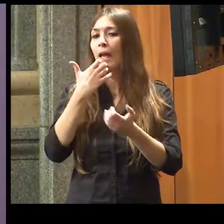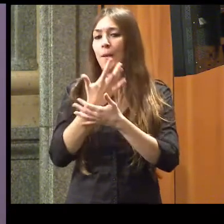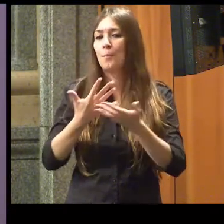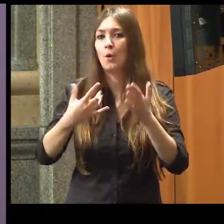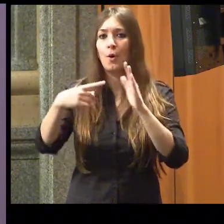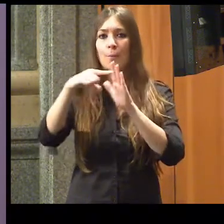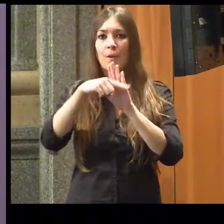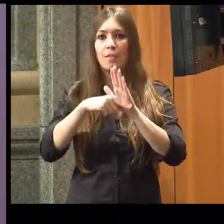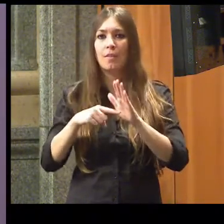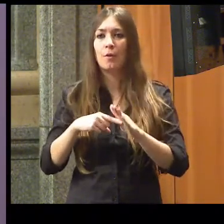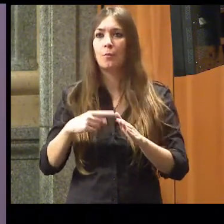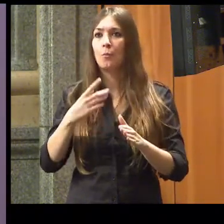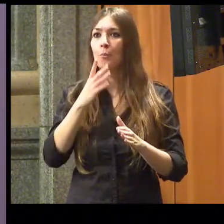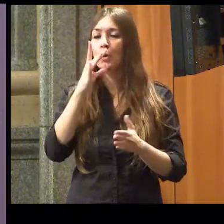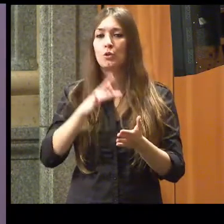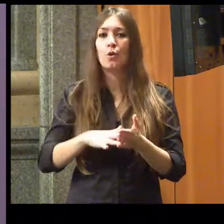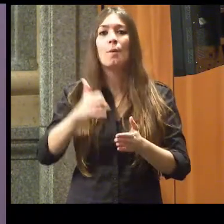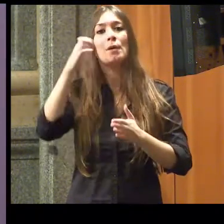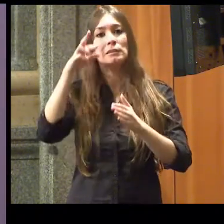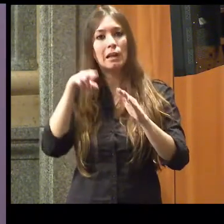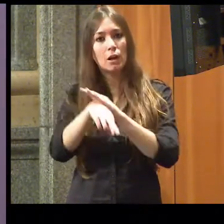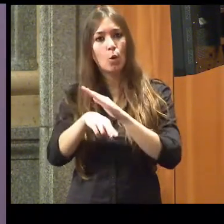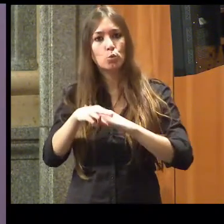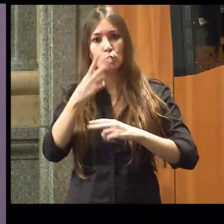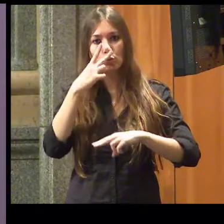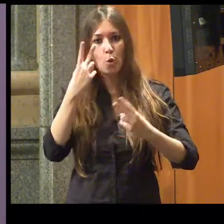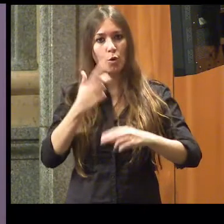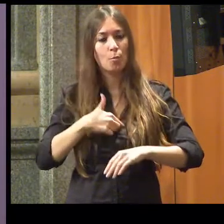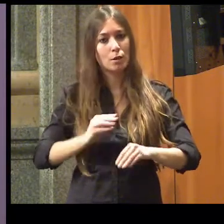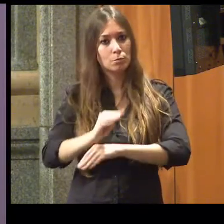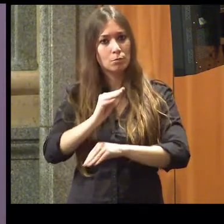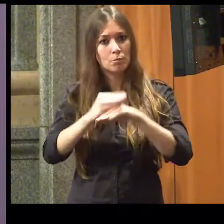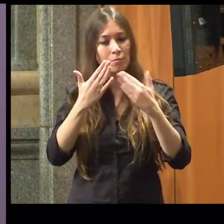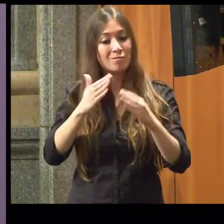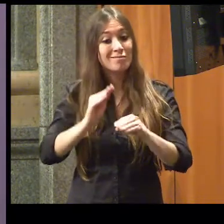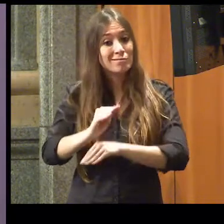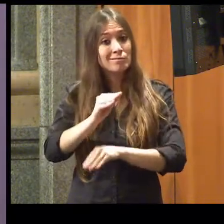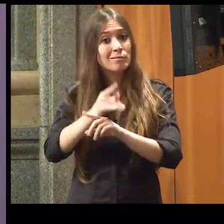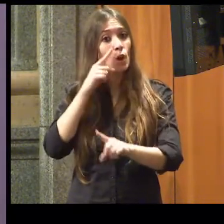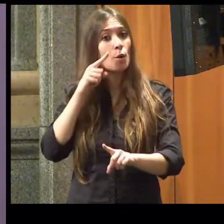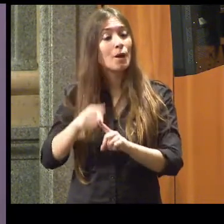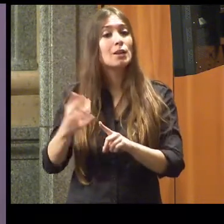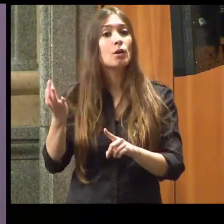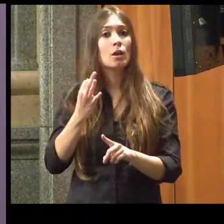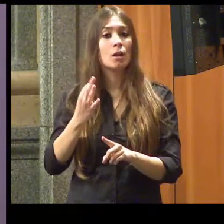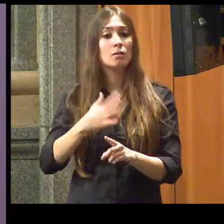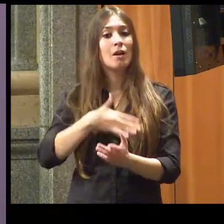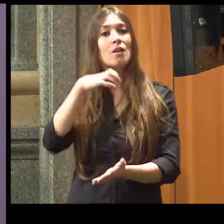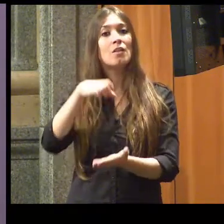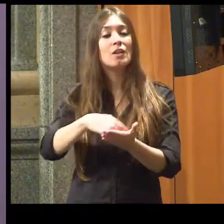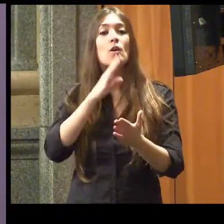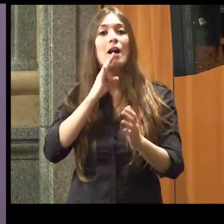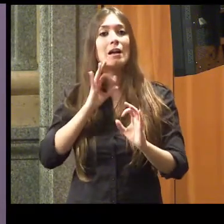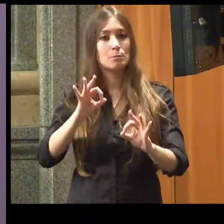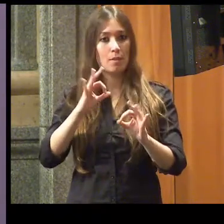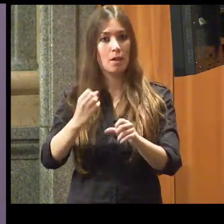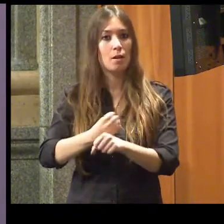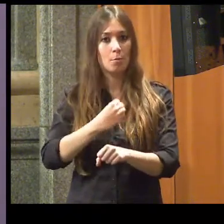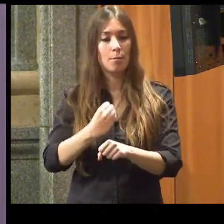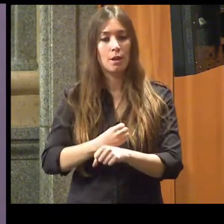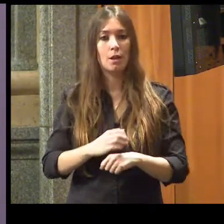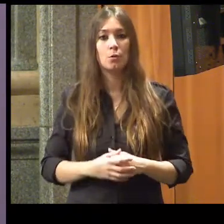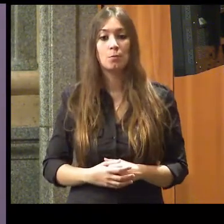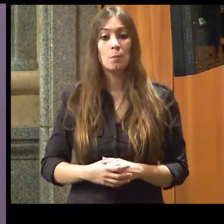mayores recursos públicos destinados a los centros especiales de empleo